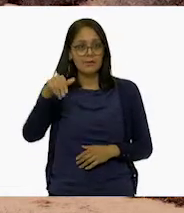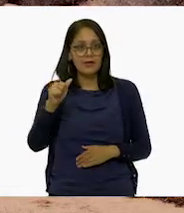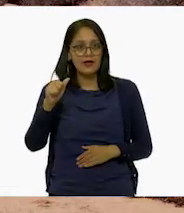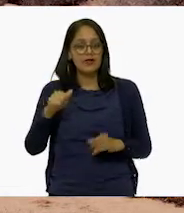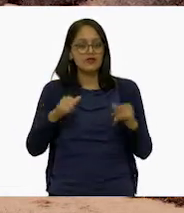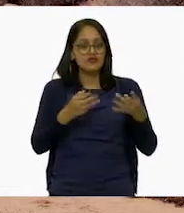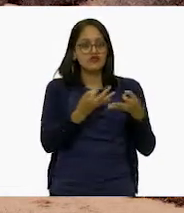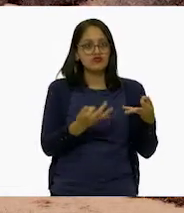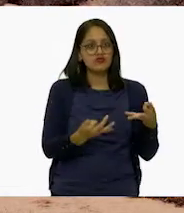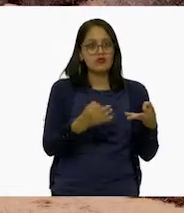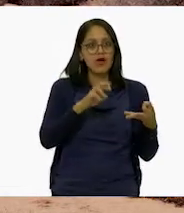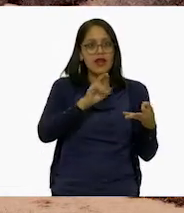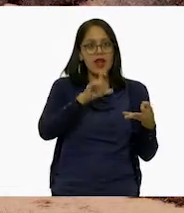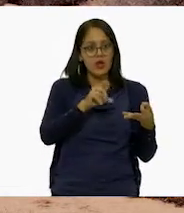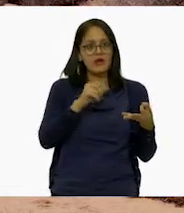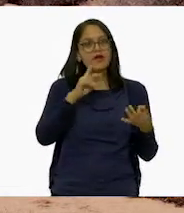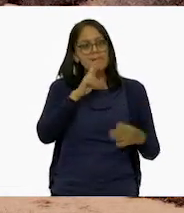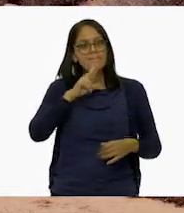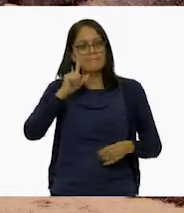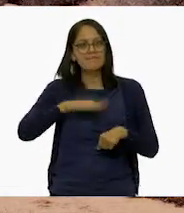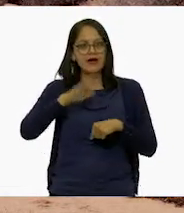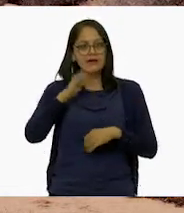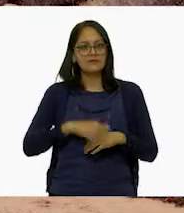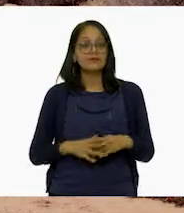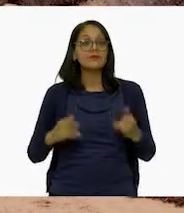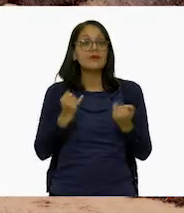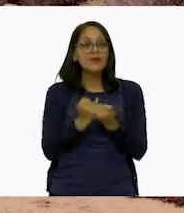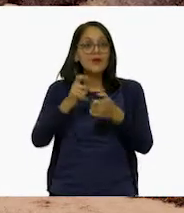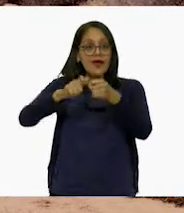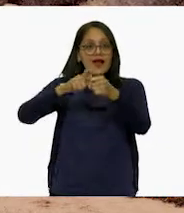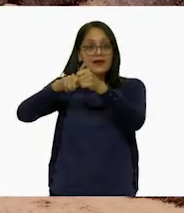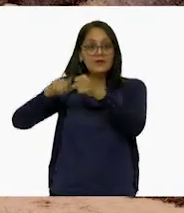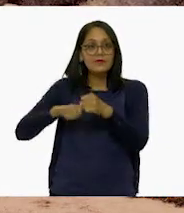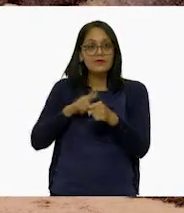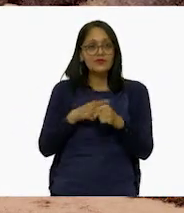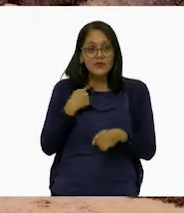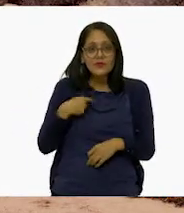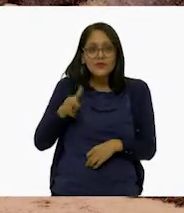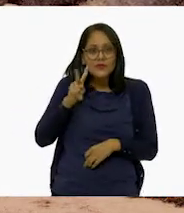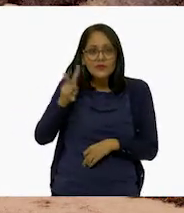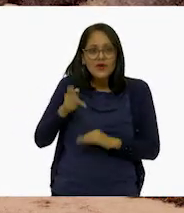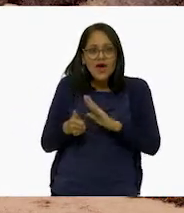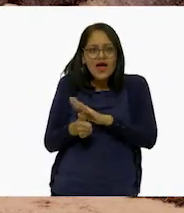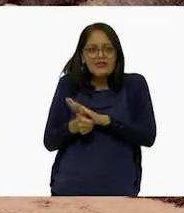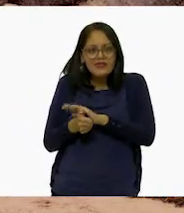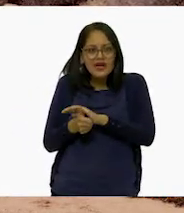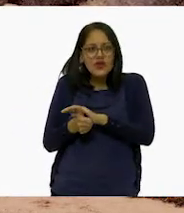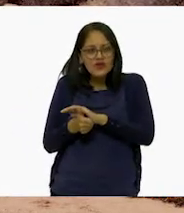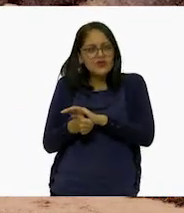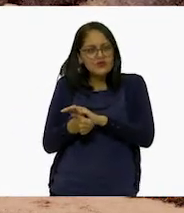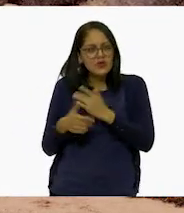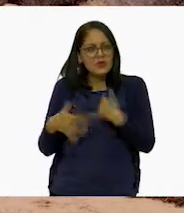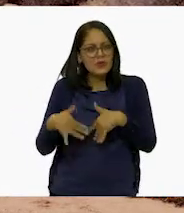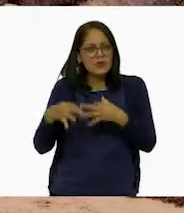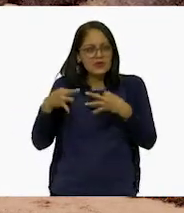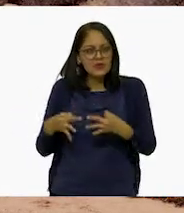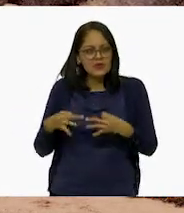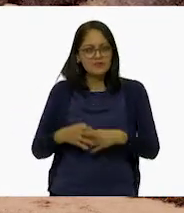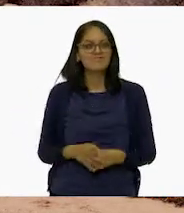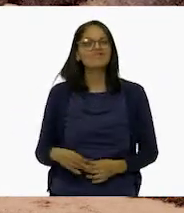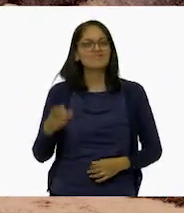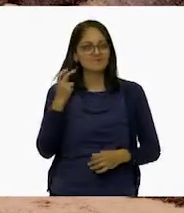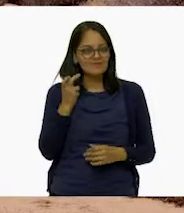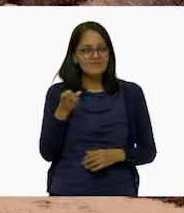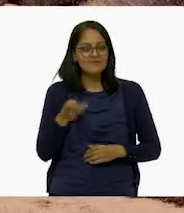suelo y, bueno, mucho más. Y la fauna, porque vi unas tortugas muy particulares. Sí,